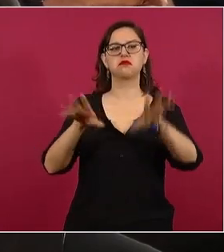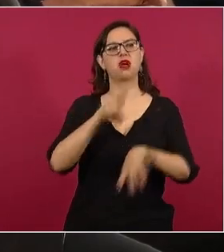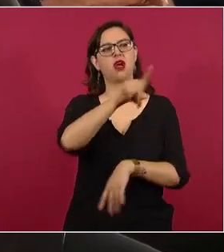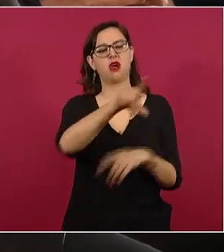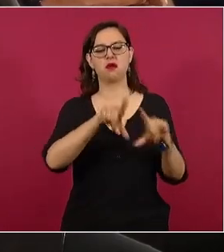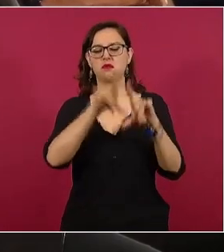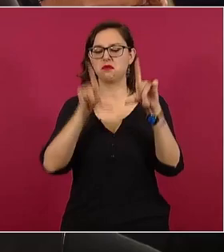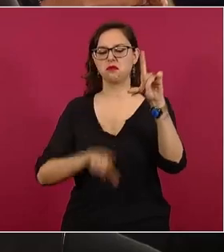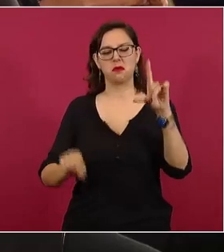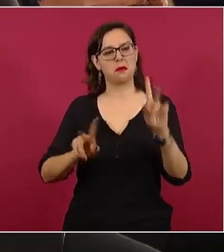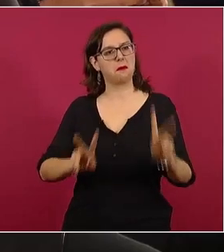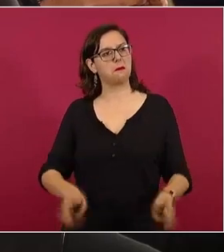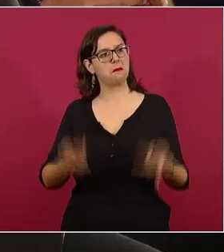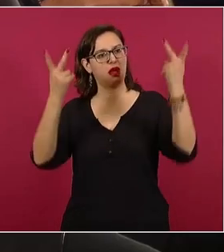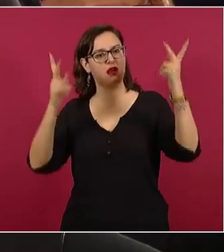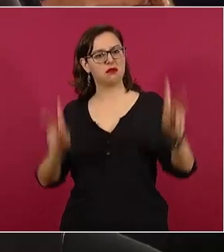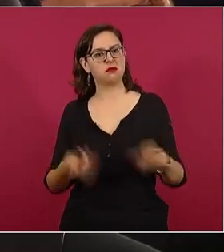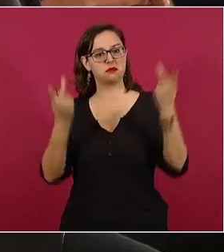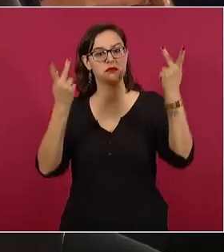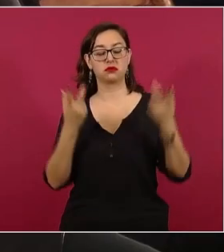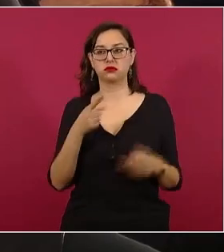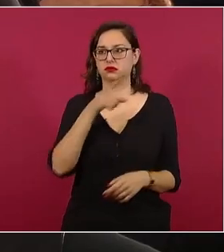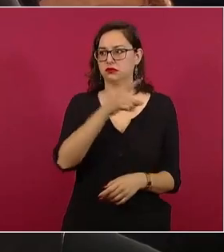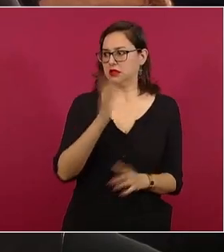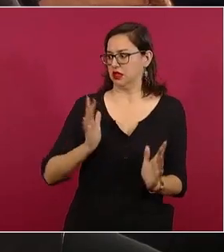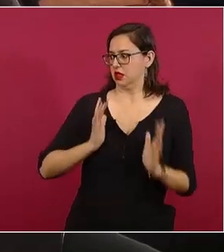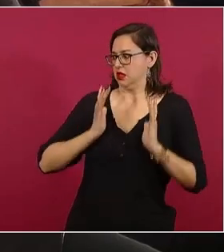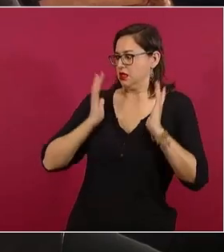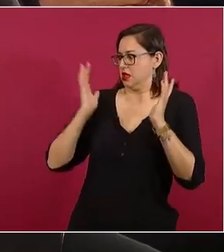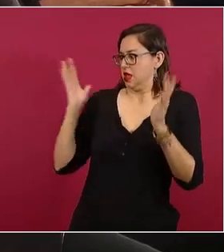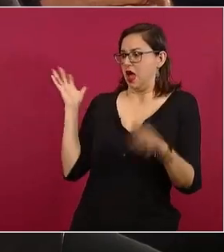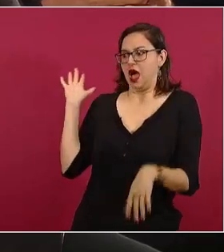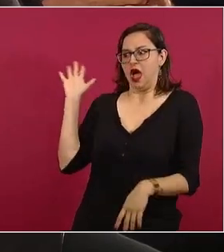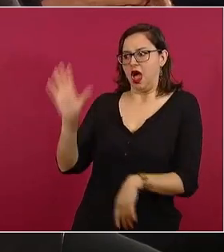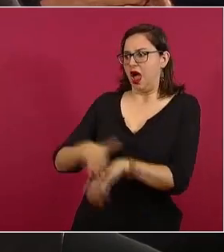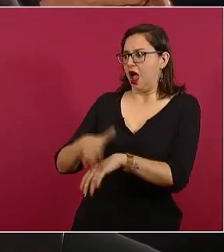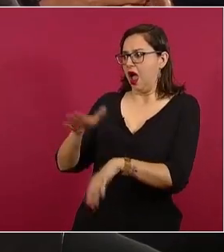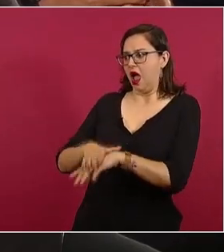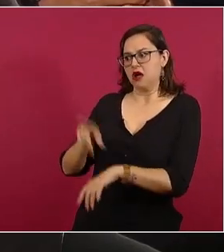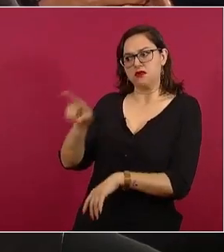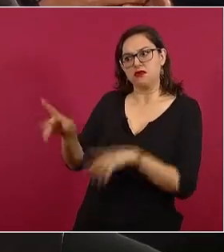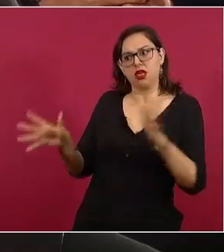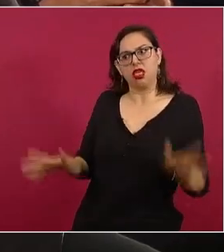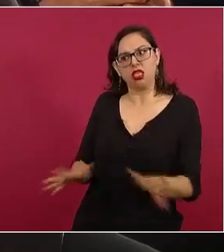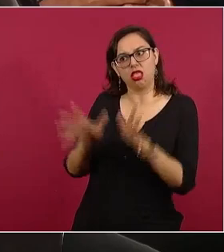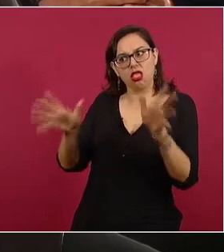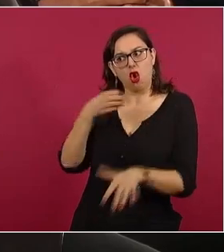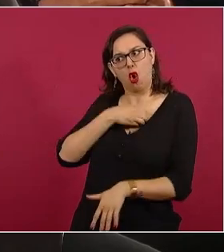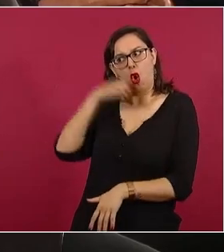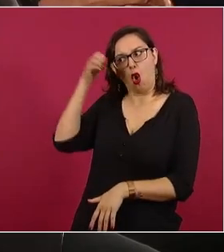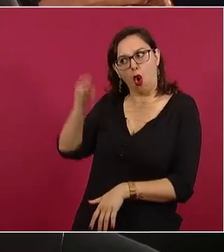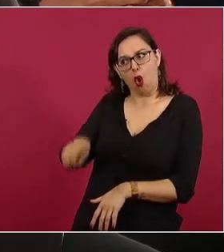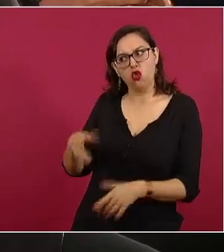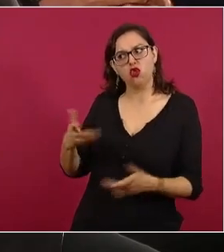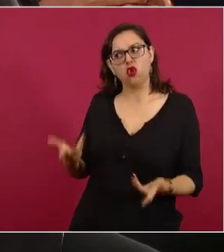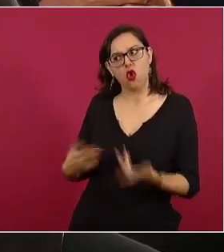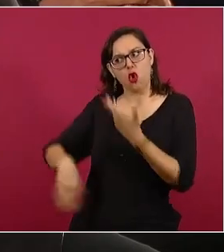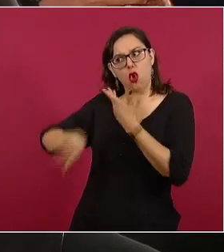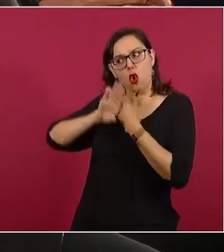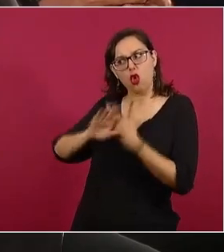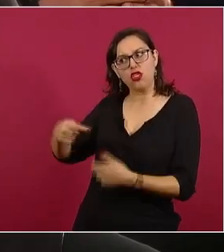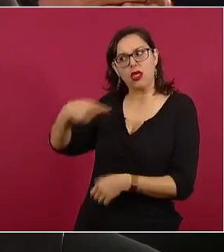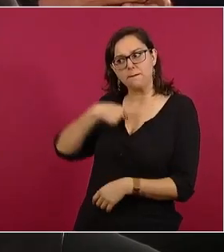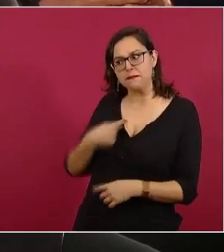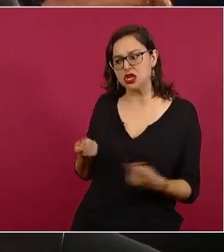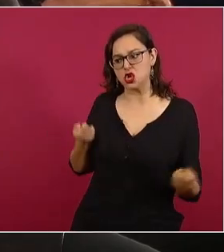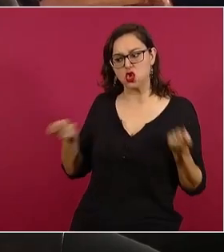publicamos que con ese discurso está creciendo la polarización y también se está deteriorando la gobernabilidad del país. ¿Se desistirían